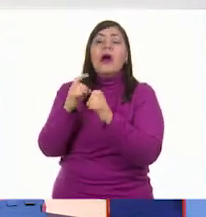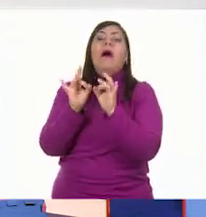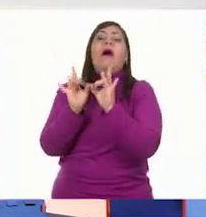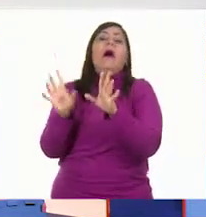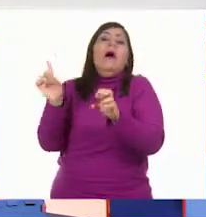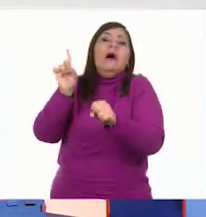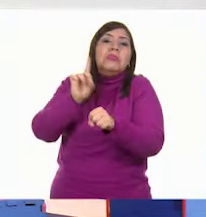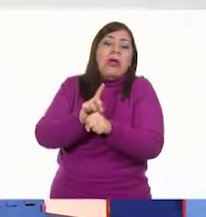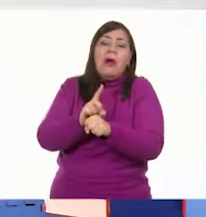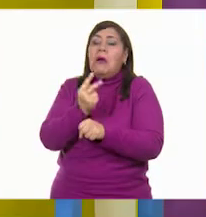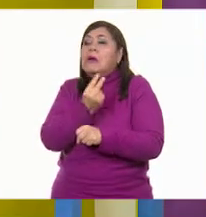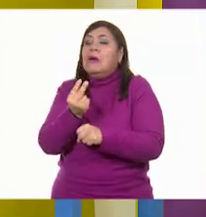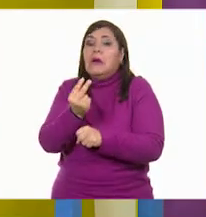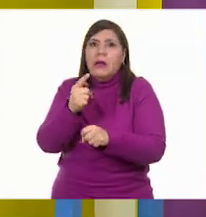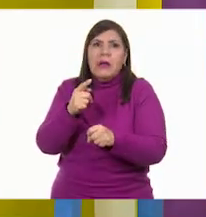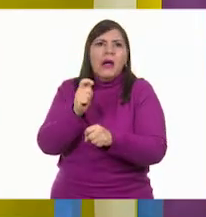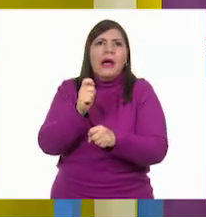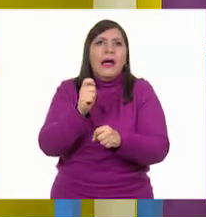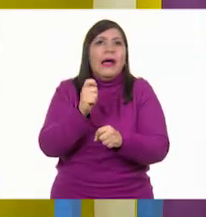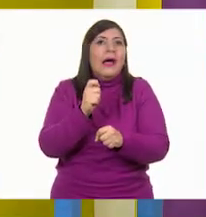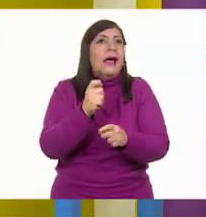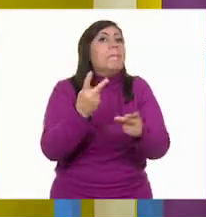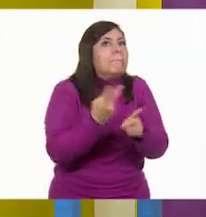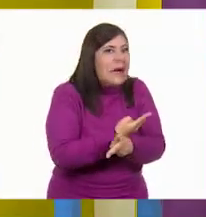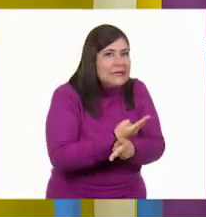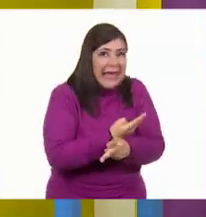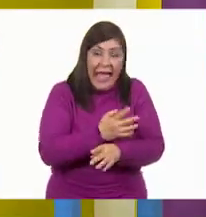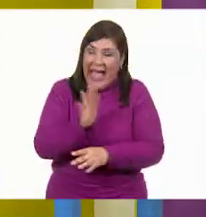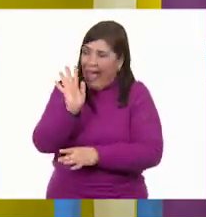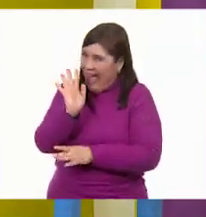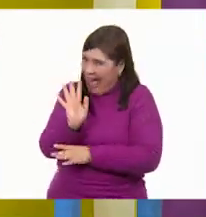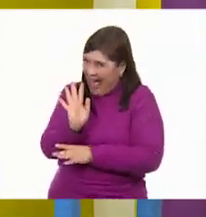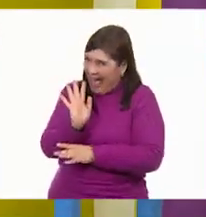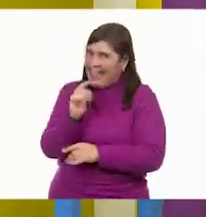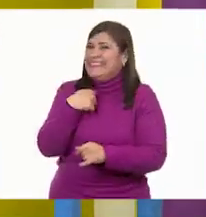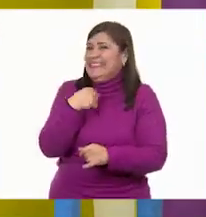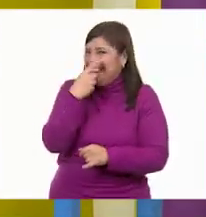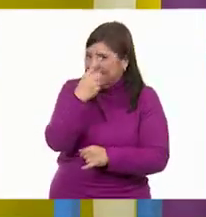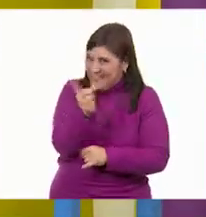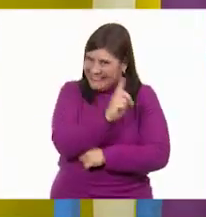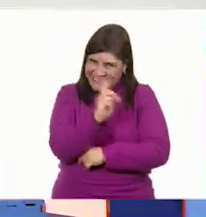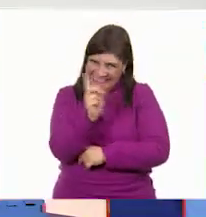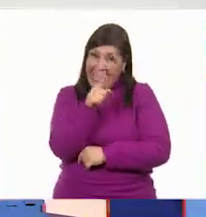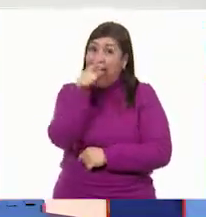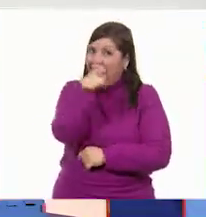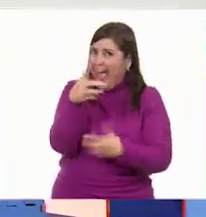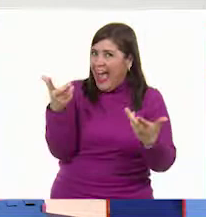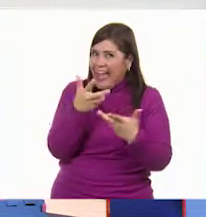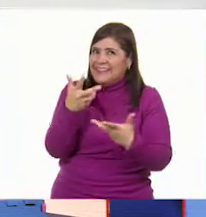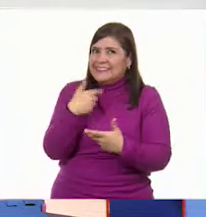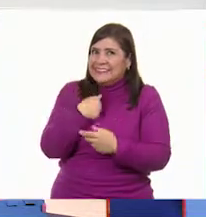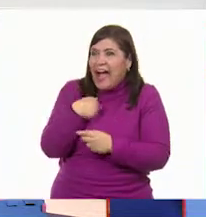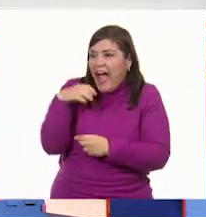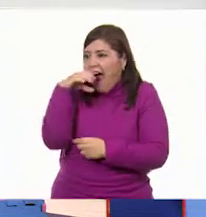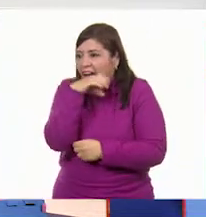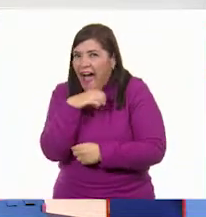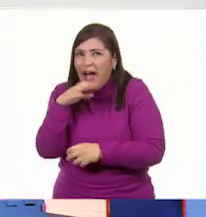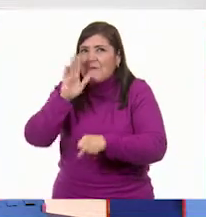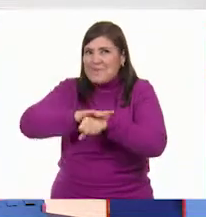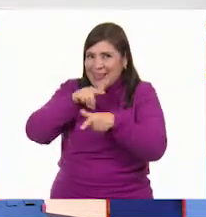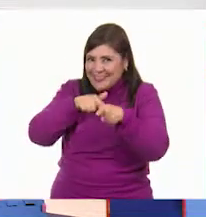en el que... ¿En el qué? ¡Ah! Lo tienen que leer, ¿verdad que sí? Sí,